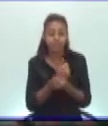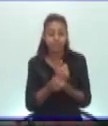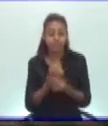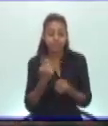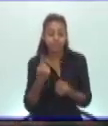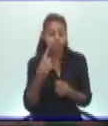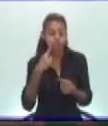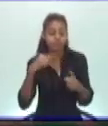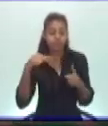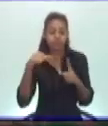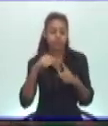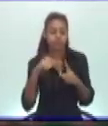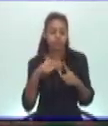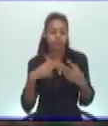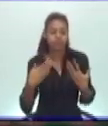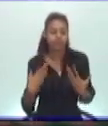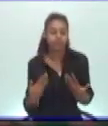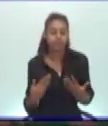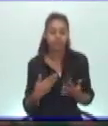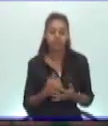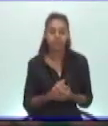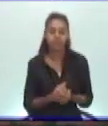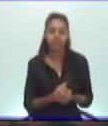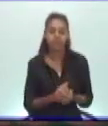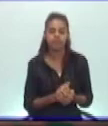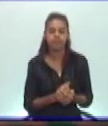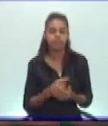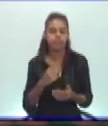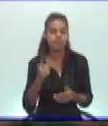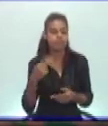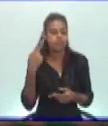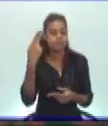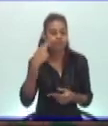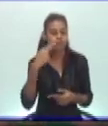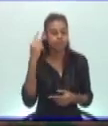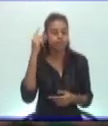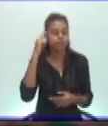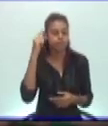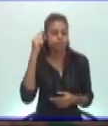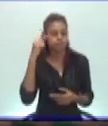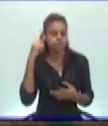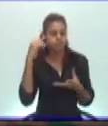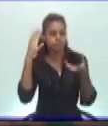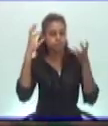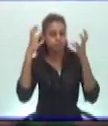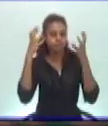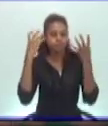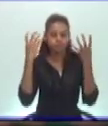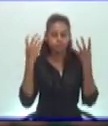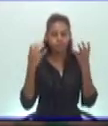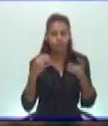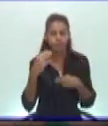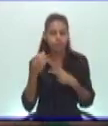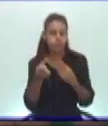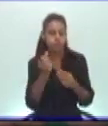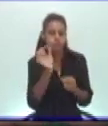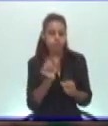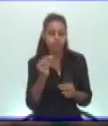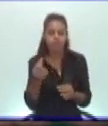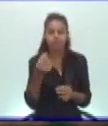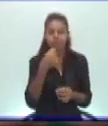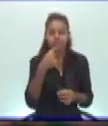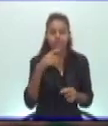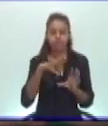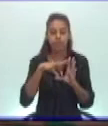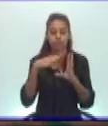que pueden influir de manera notable en la salud mental de quienes se las consumen porque todas las drogas